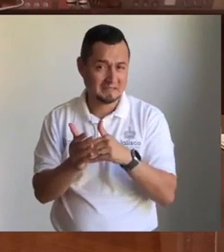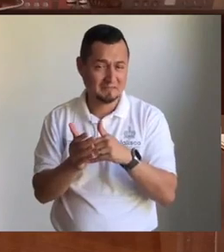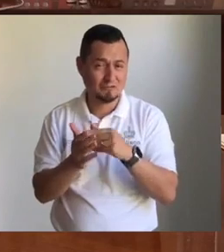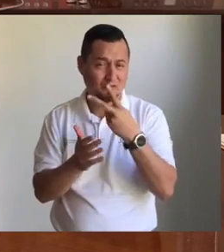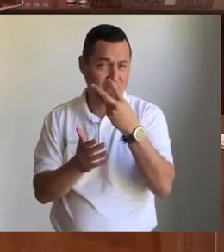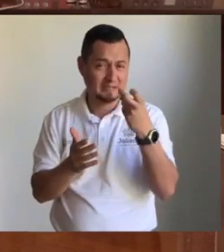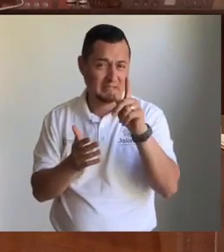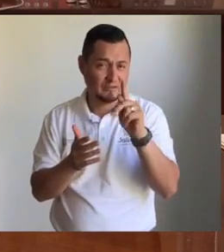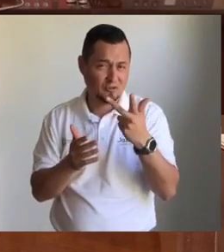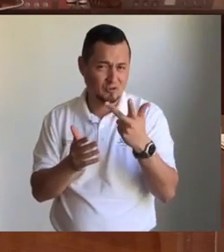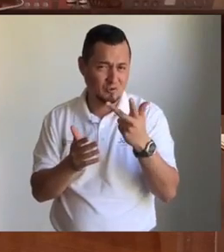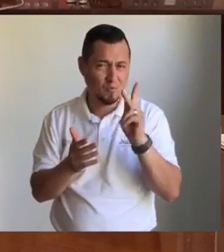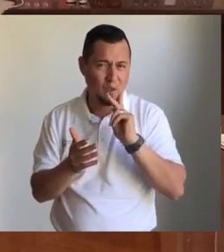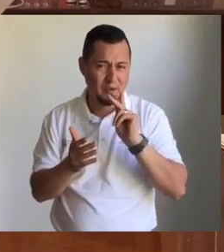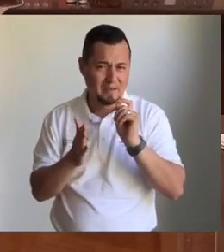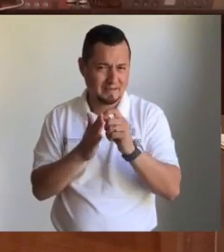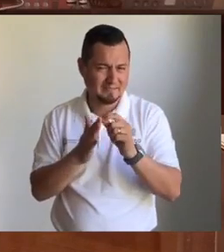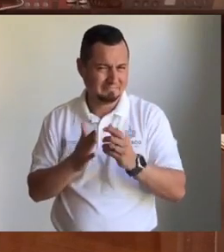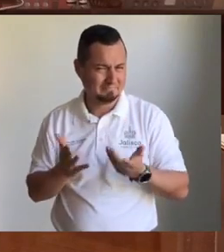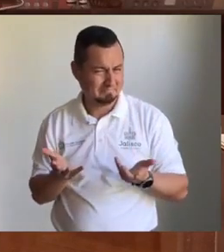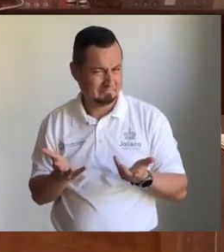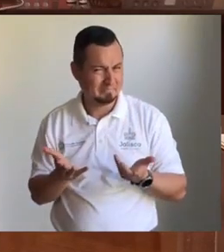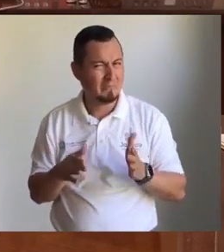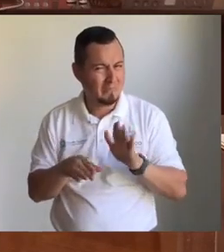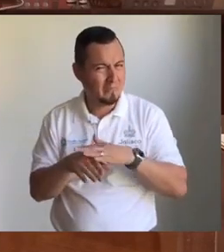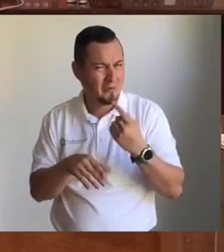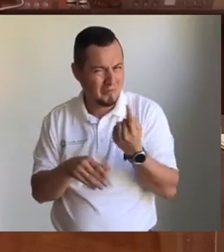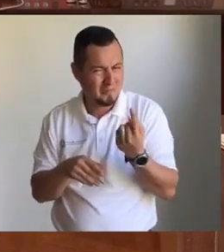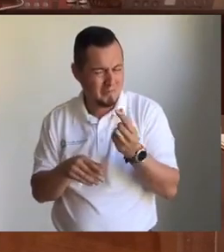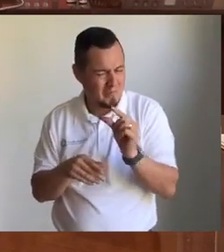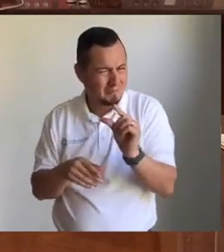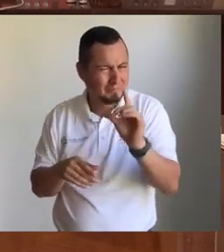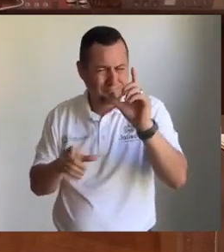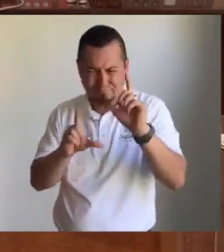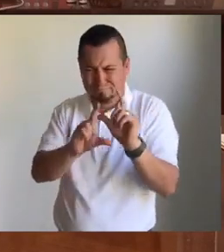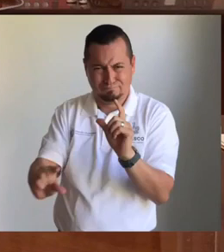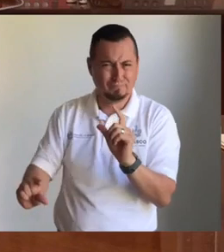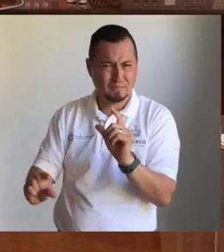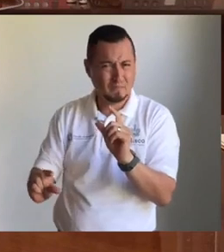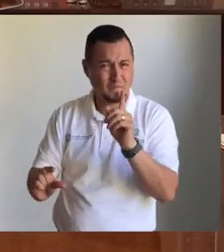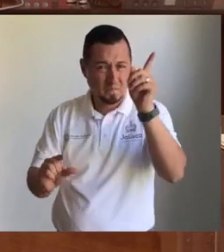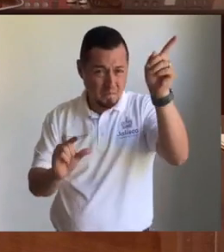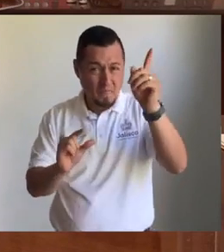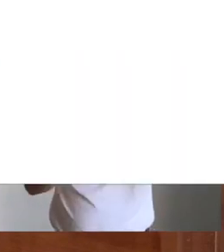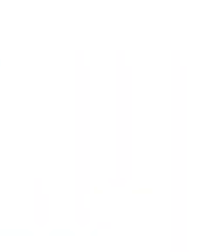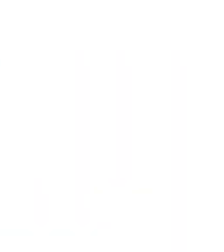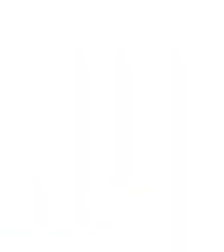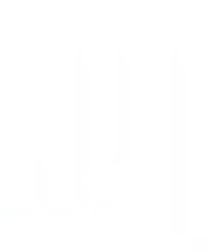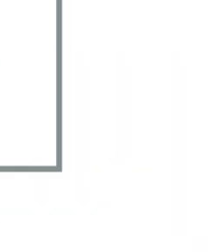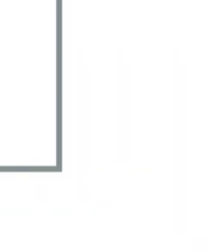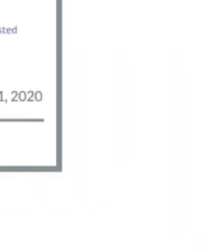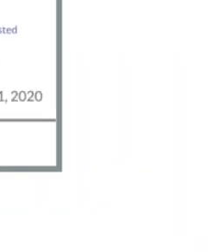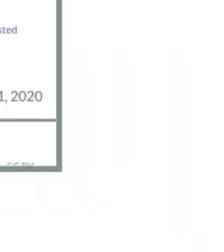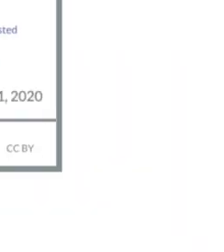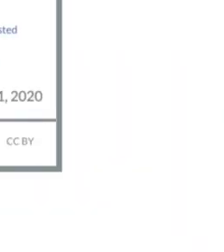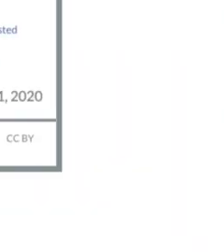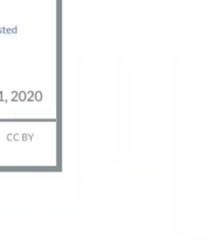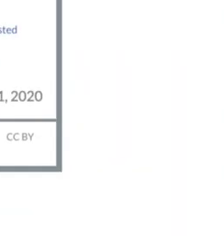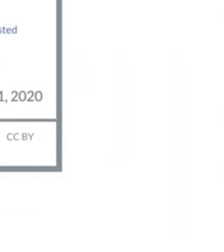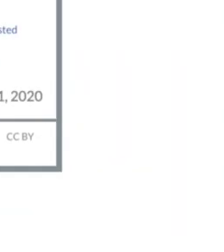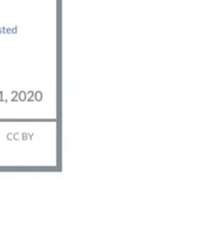278 pruebas. ¿Por qué si Italia aplica 8 mil